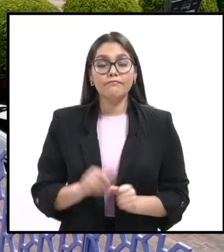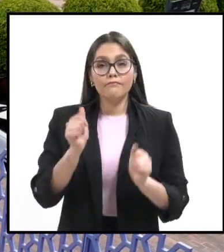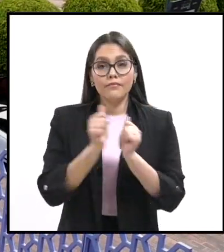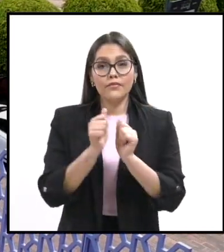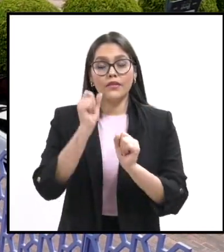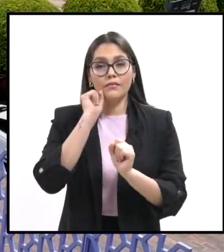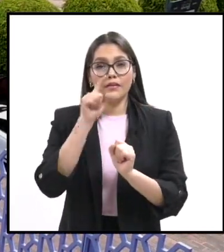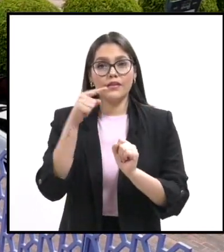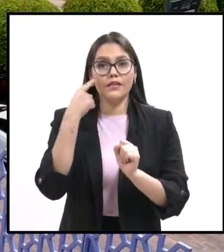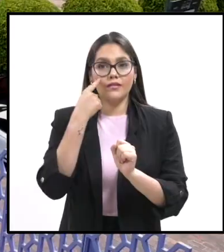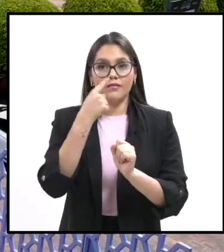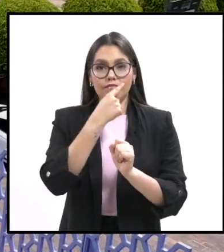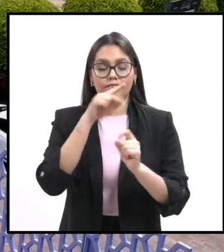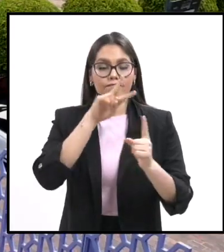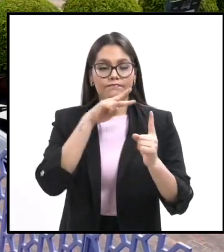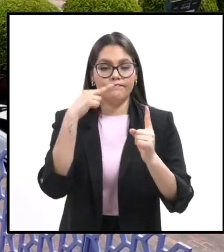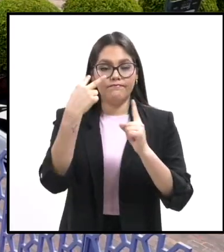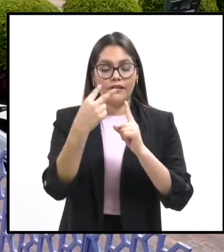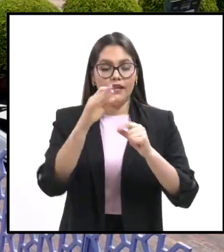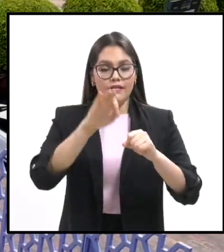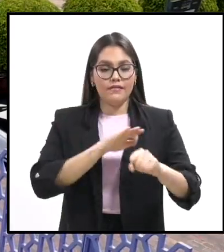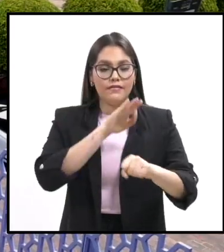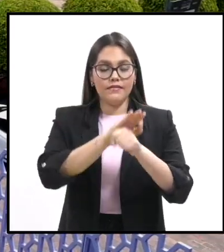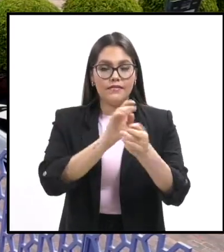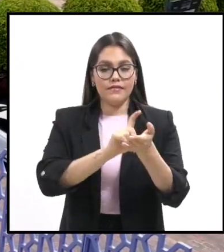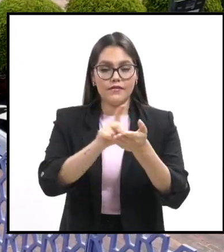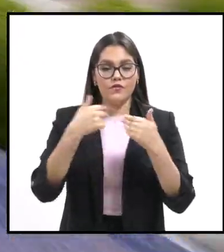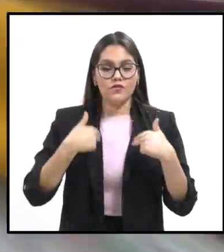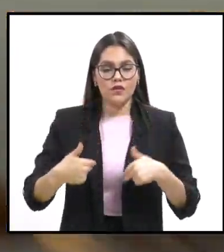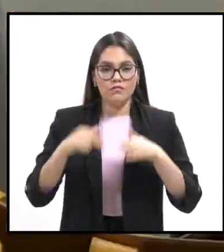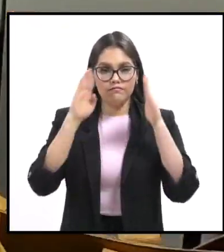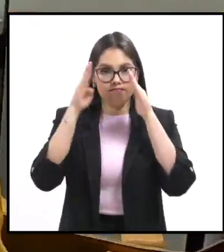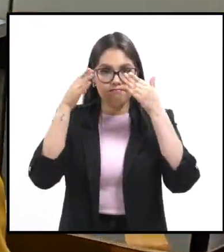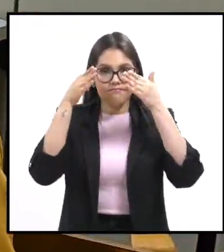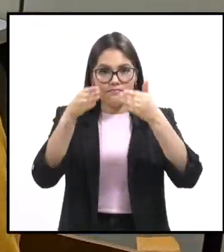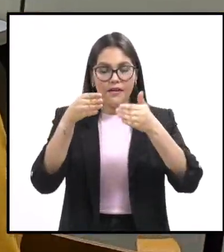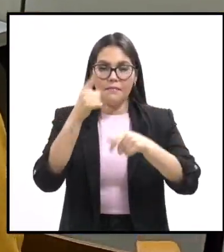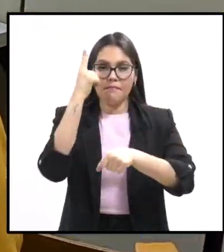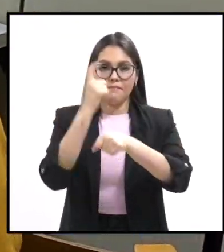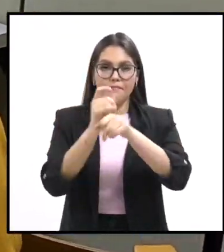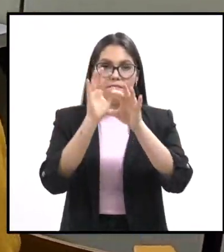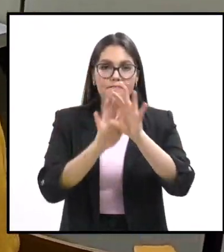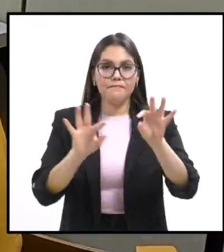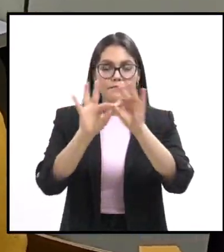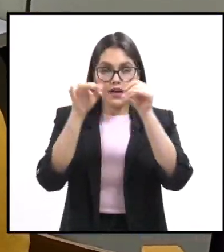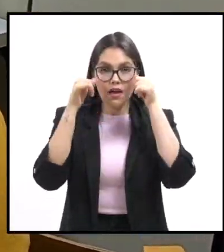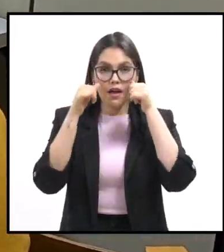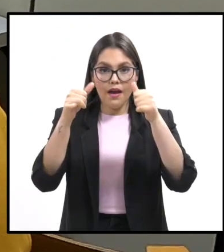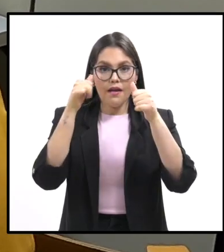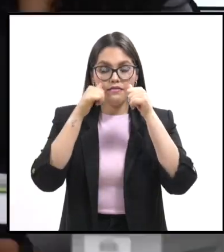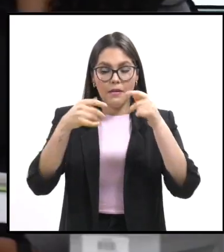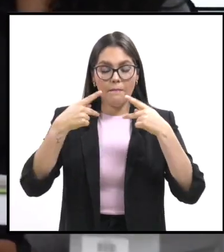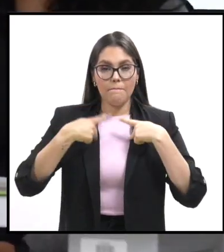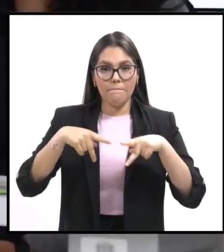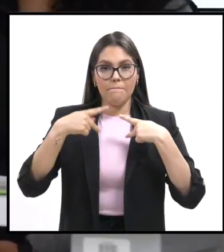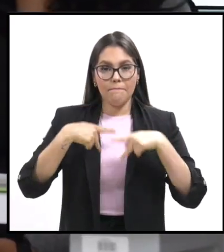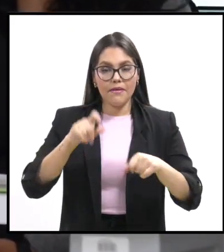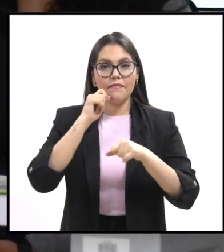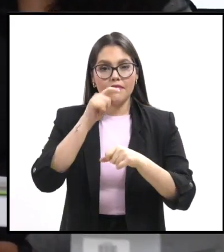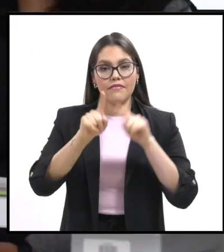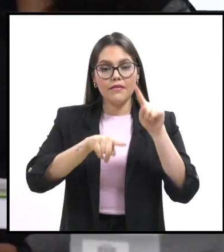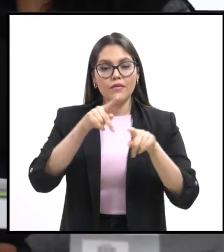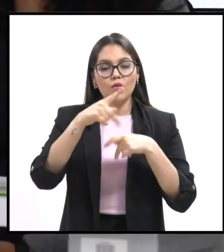Bajo un enfoque de garantía y defensa de los derechos humanos, centrado en la atención a víctimas, de